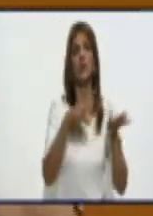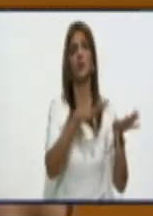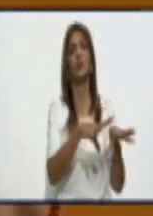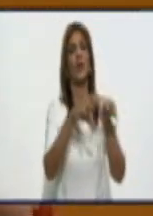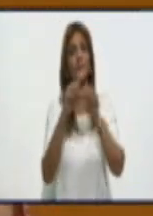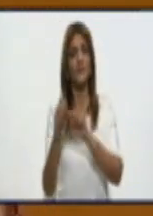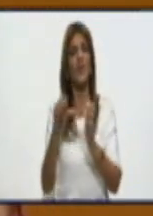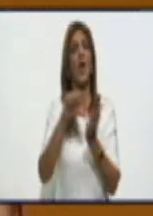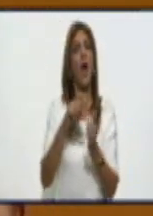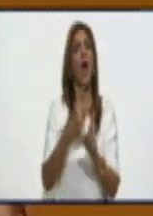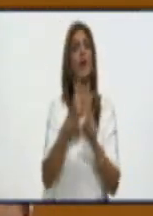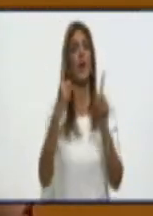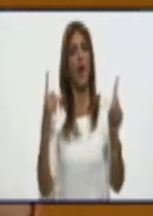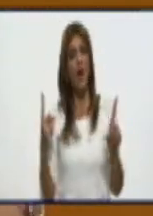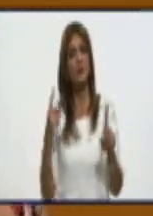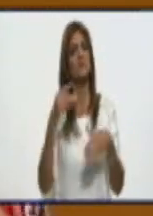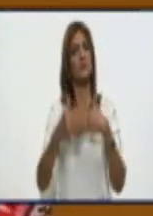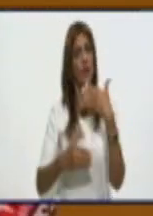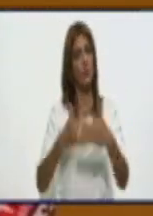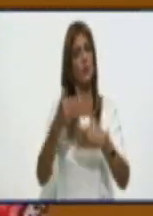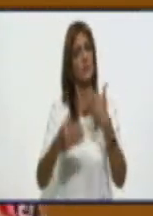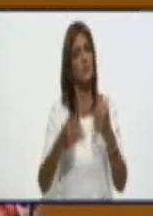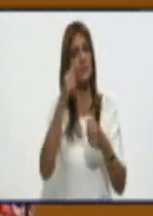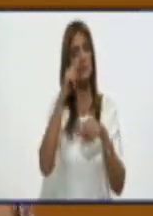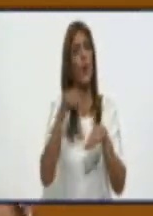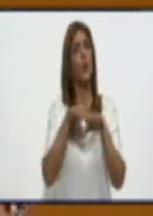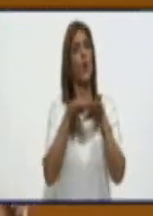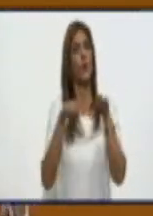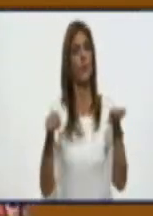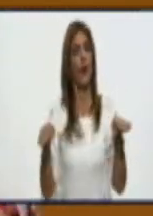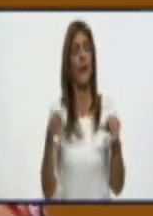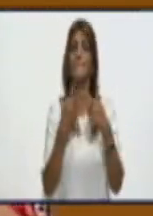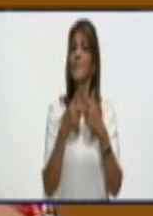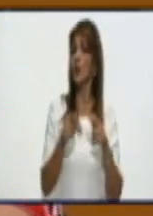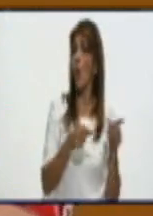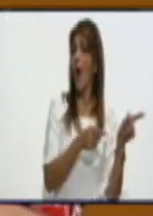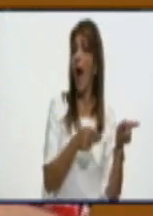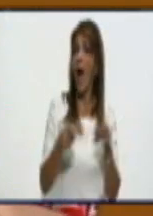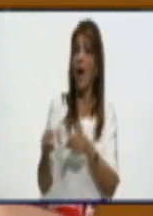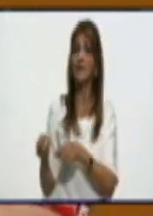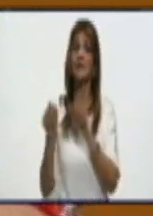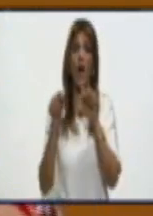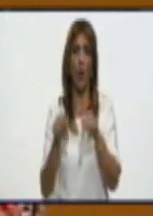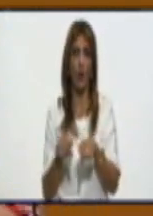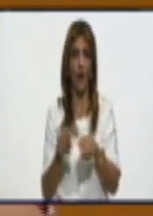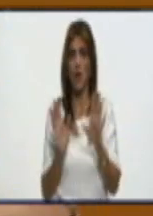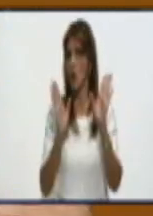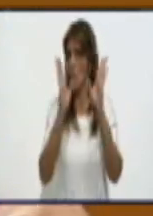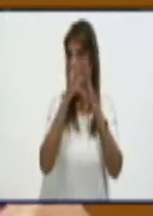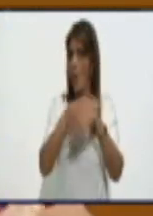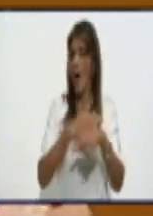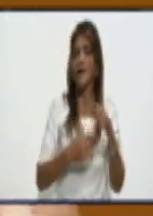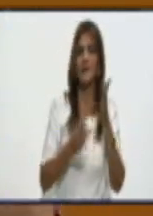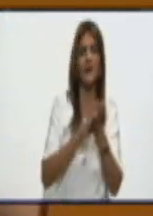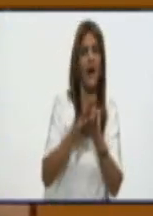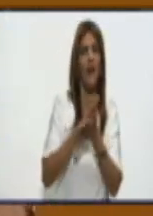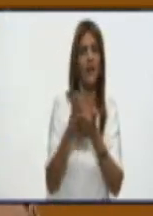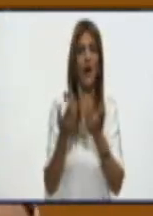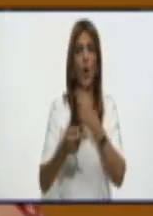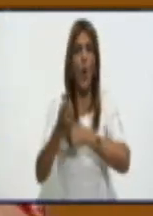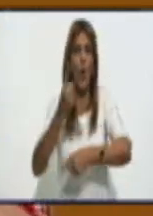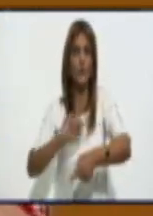seguir el curso normal. Lo que sí les puedo garantizar que hasta ahora no ha habido ninguna reacción adversa grave en ninguno de los dos casos, ni